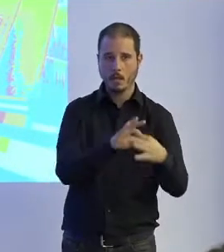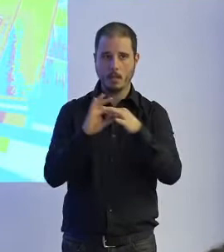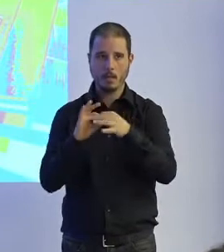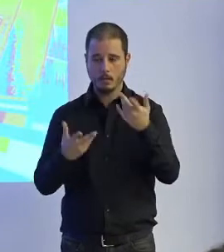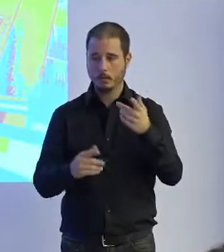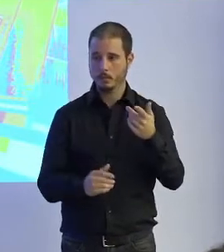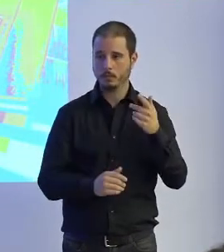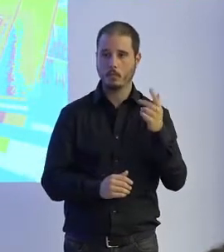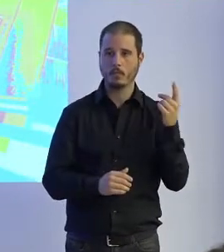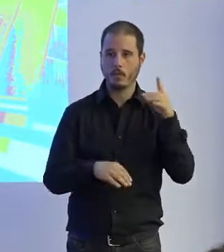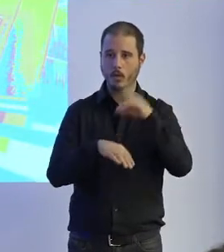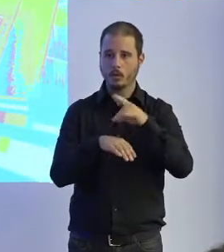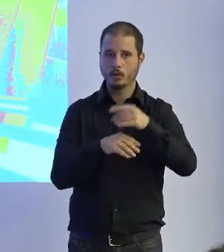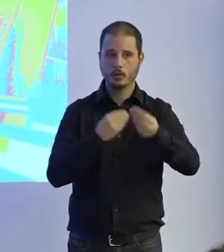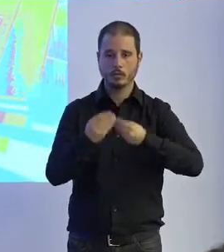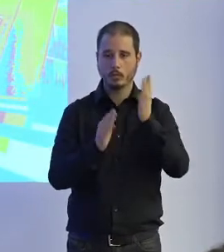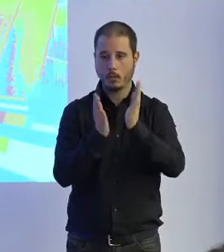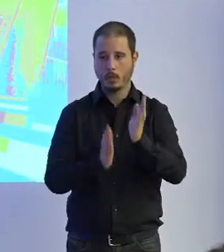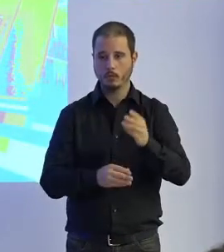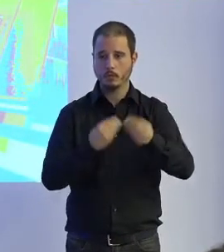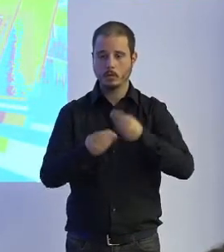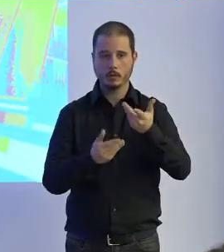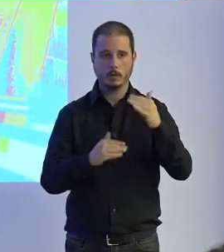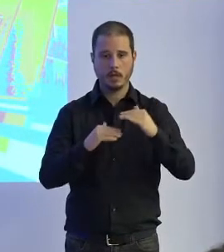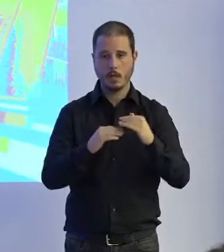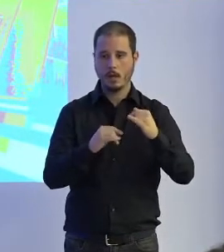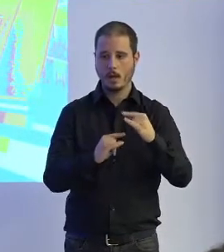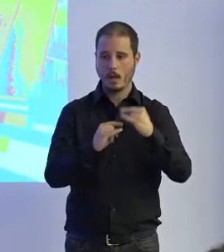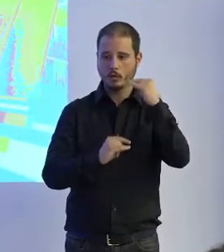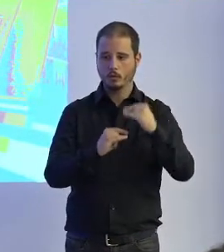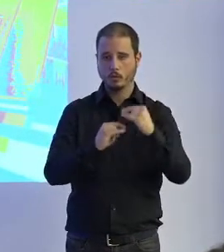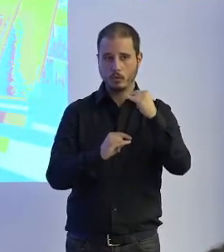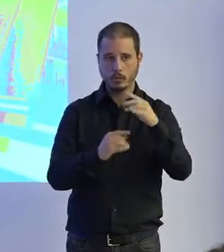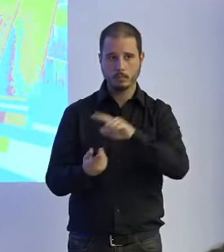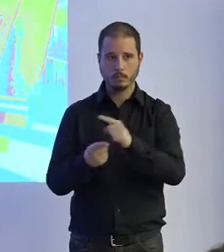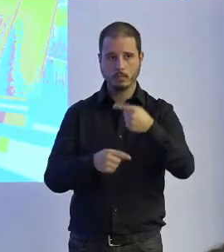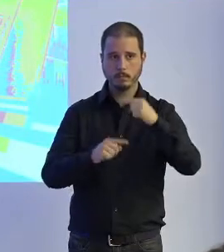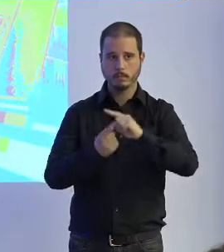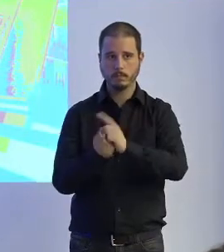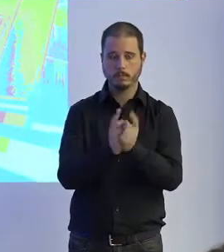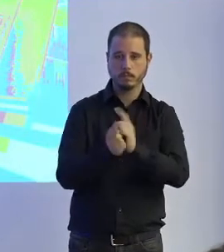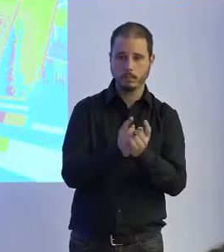ajustar la altura del robot así como el espacio de trabajo en el que el paciente realizará la terapia